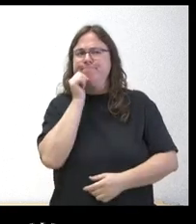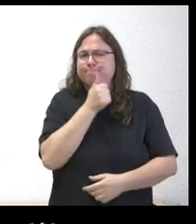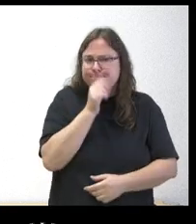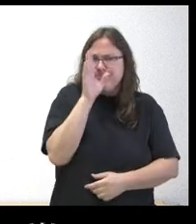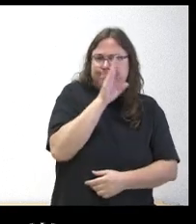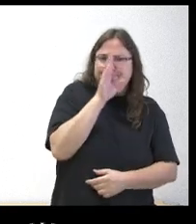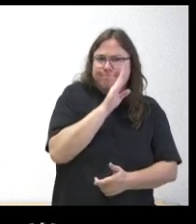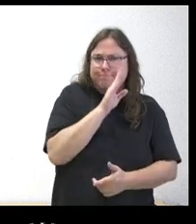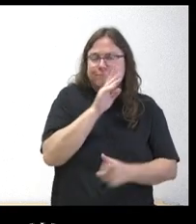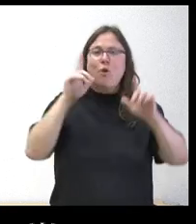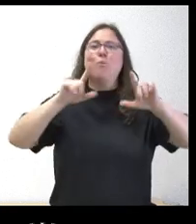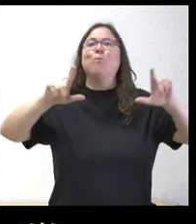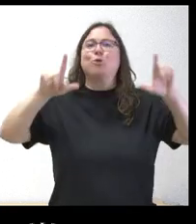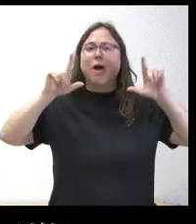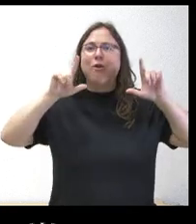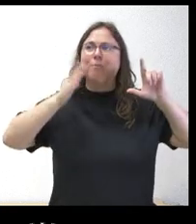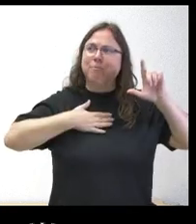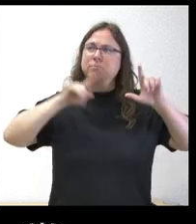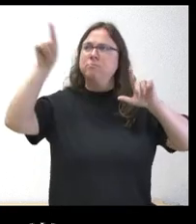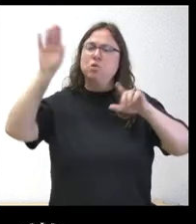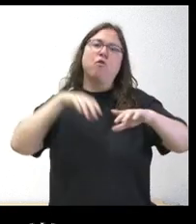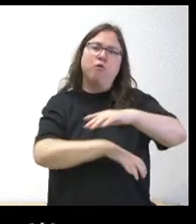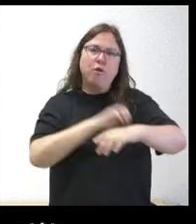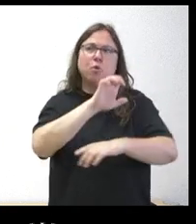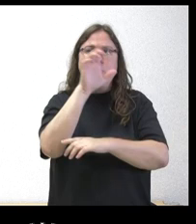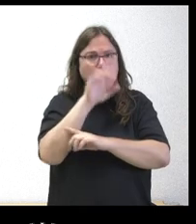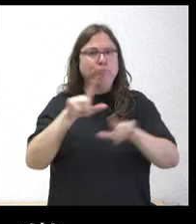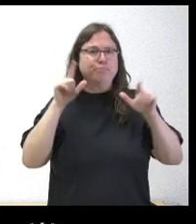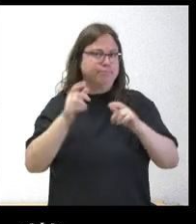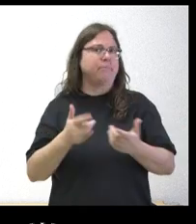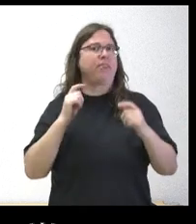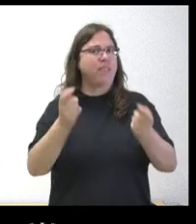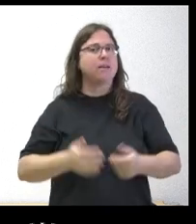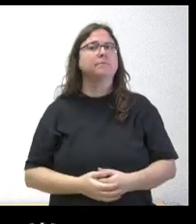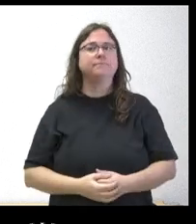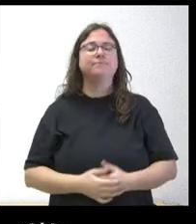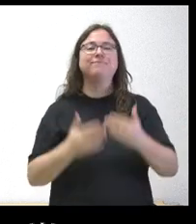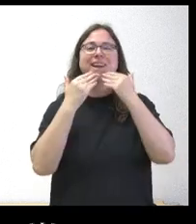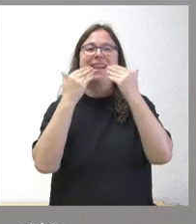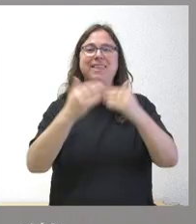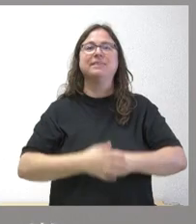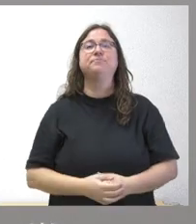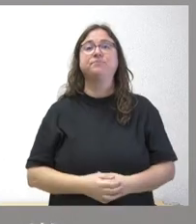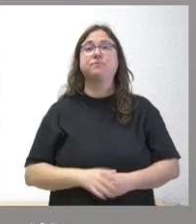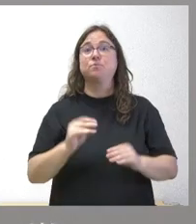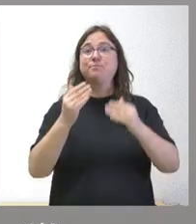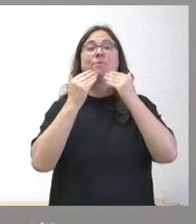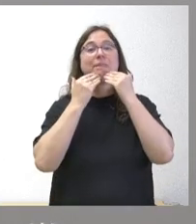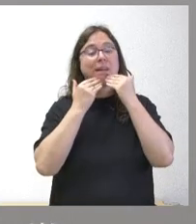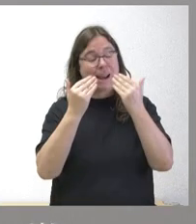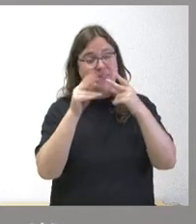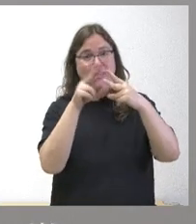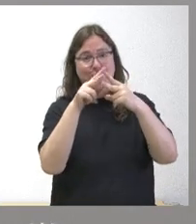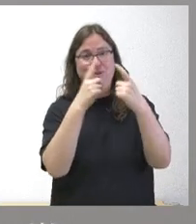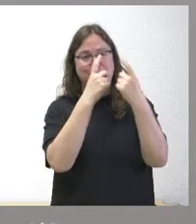el protagonismo que la Unión Europea y los fondos europeos tienen esta claridad de proyectos gracias pues muchas gracias le agradezco las dos